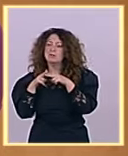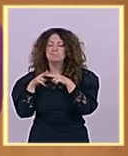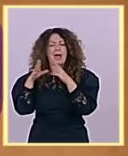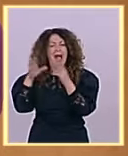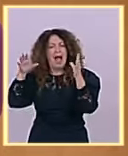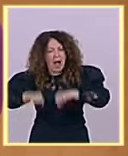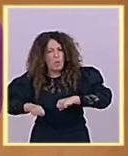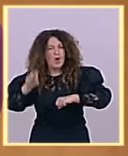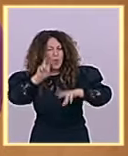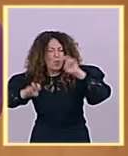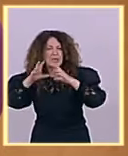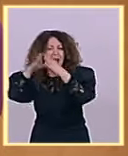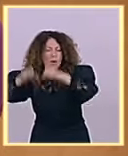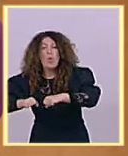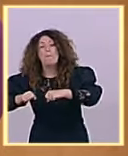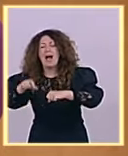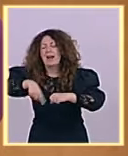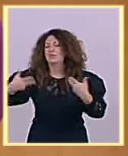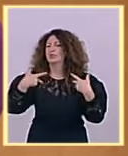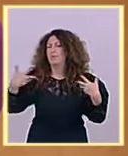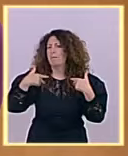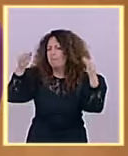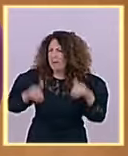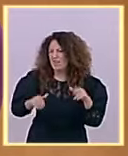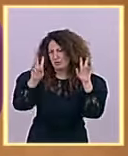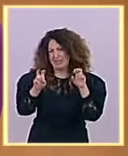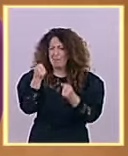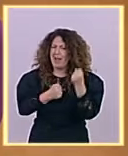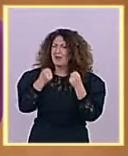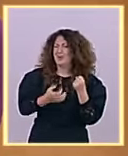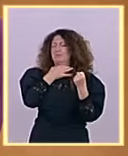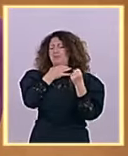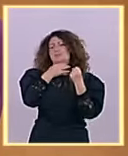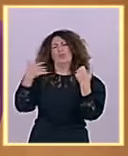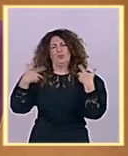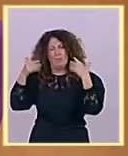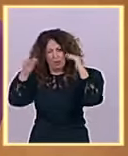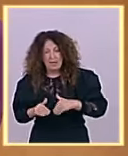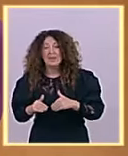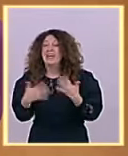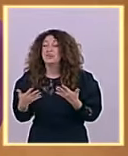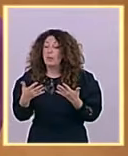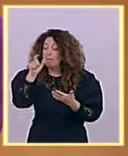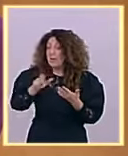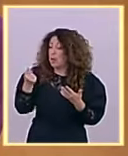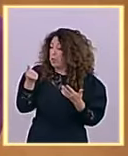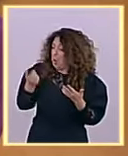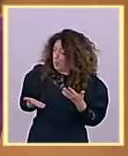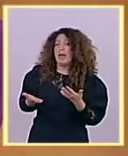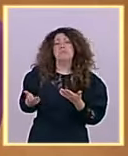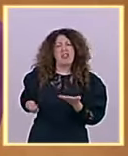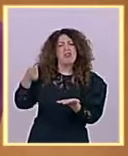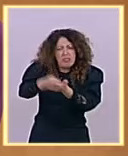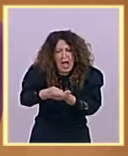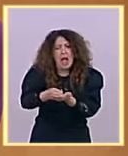lo que quieren es que los que tienen mayor capacidad aporten más en este momento se llamen energéticas entidades financieras o